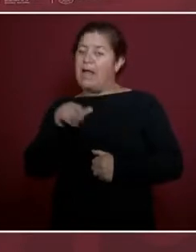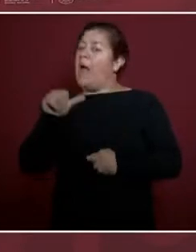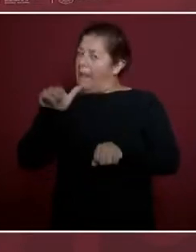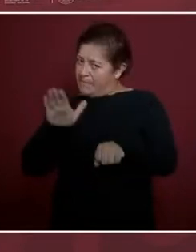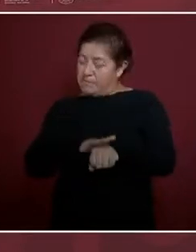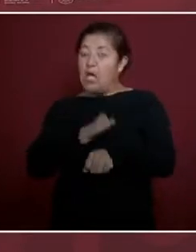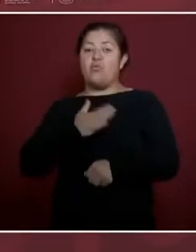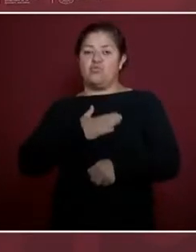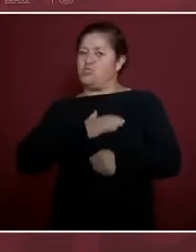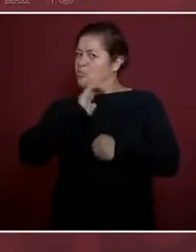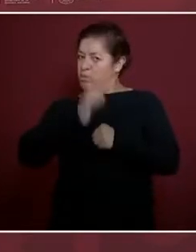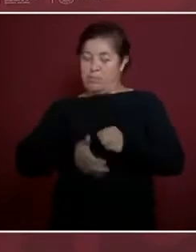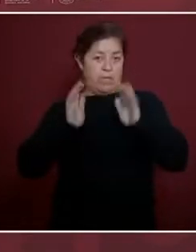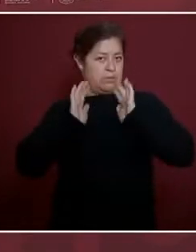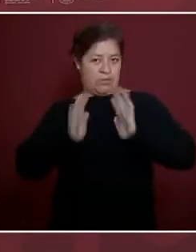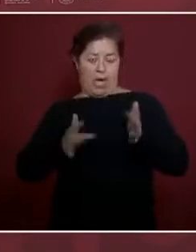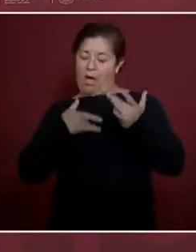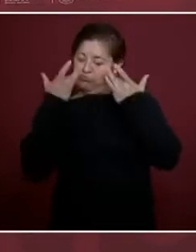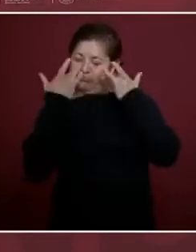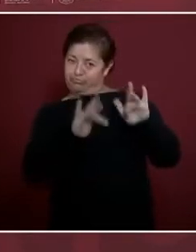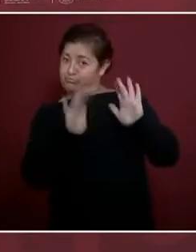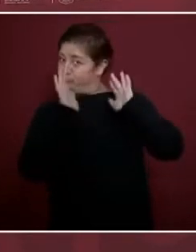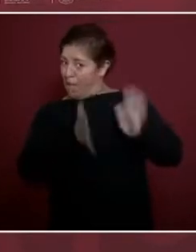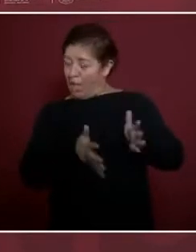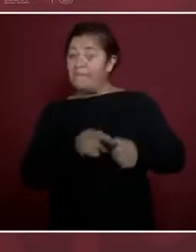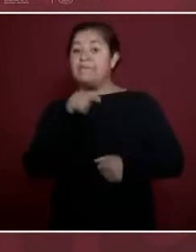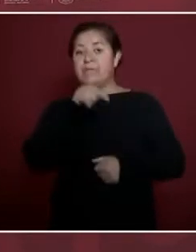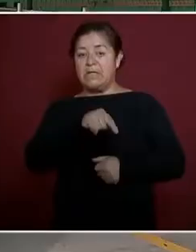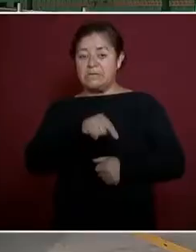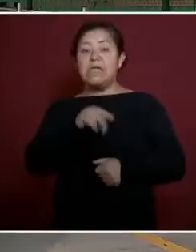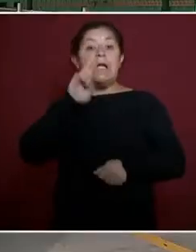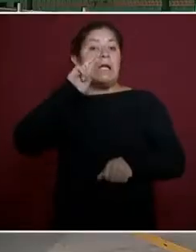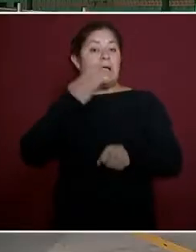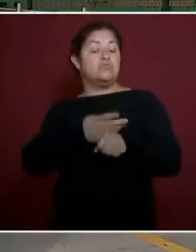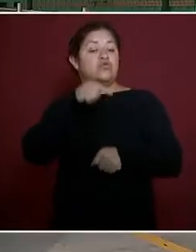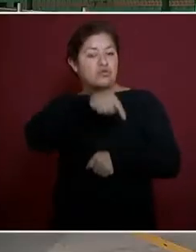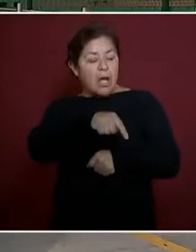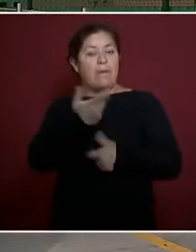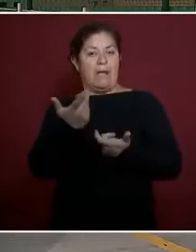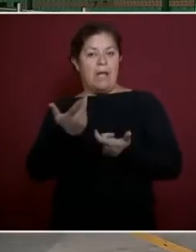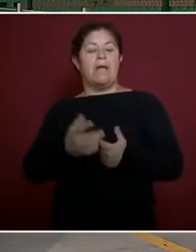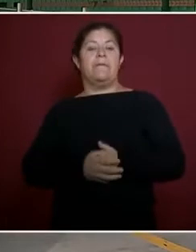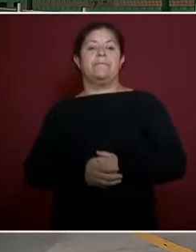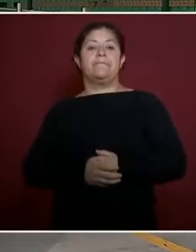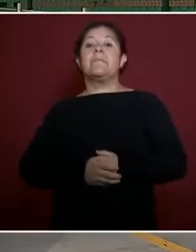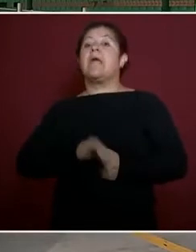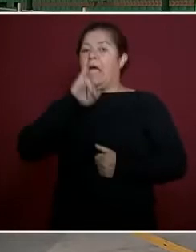cuando yo termine, va a quedar operando